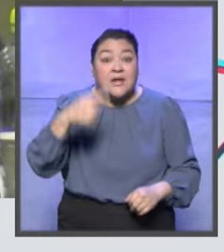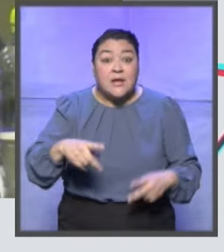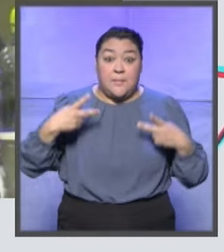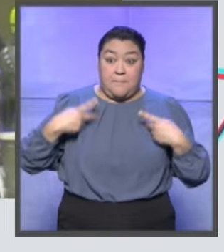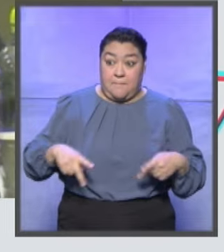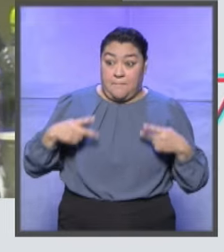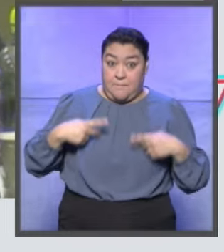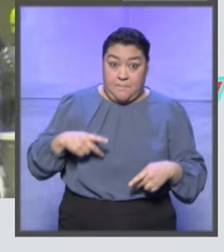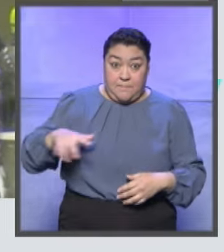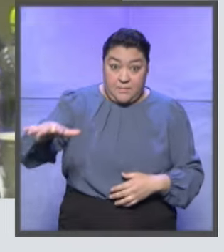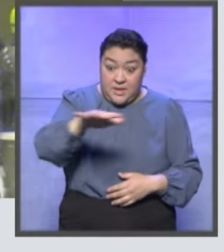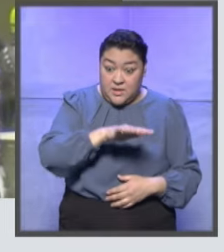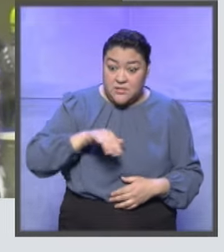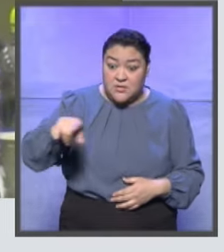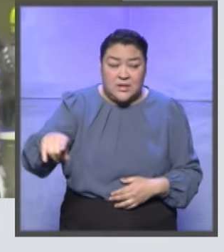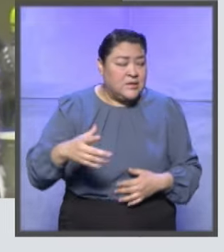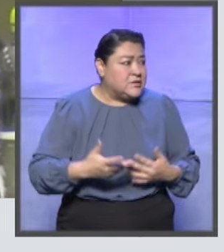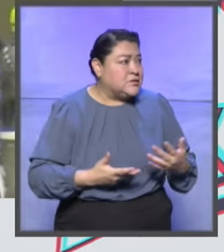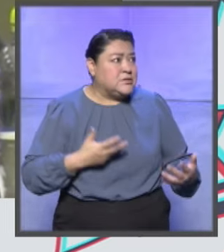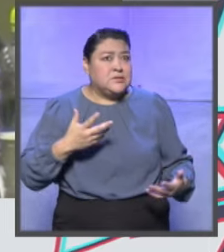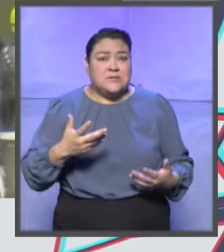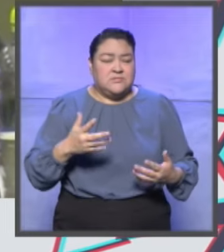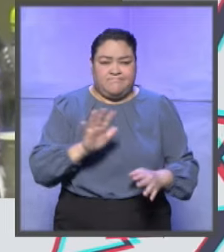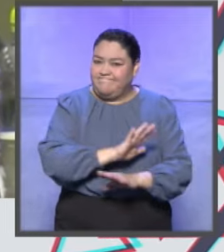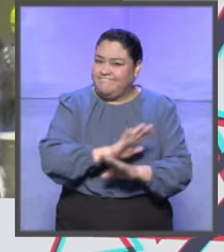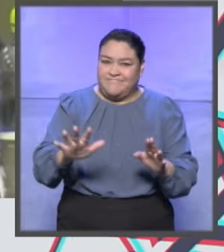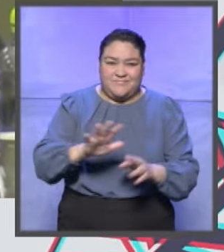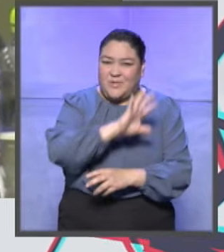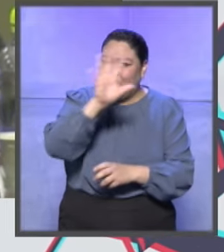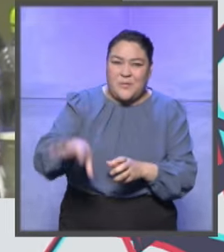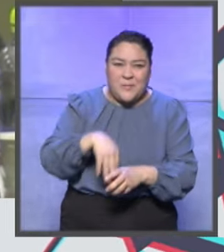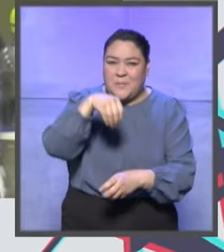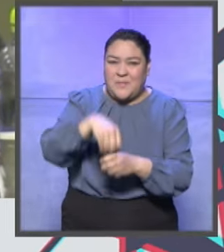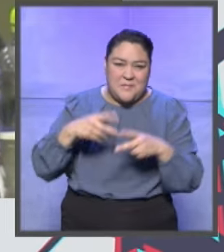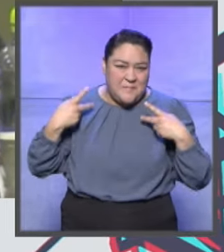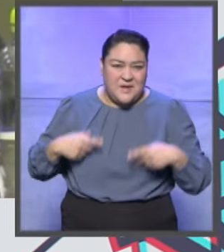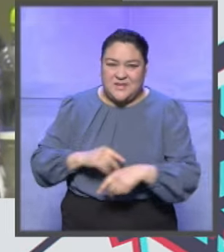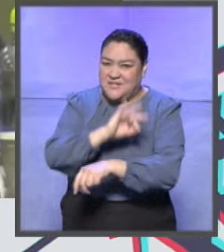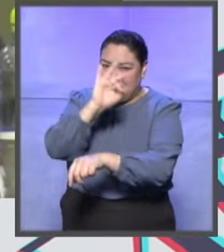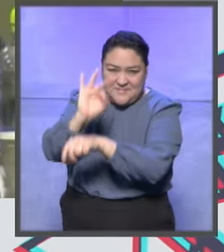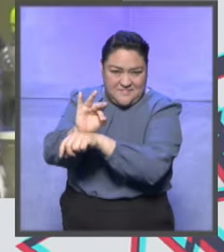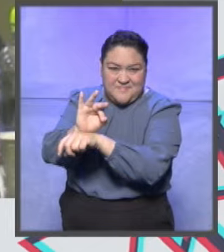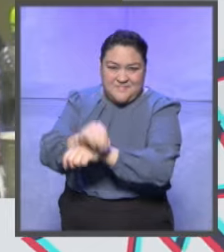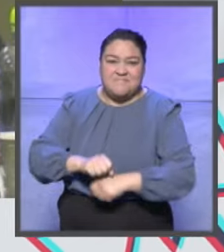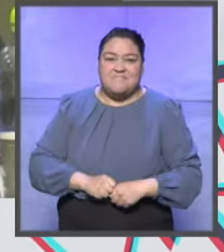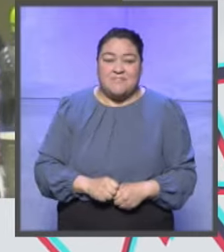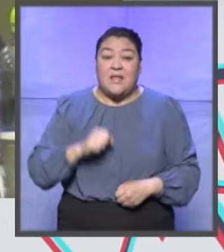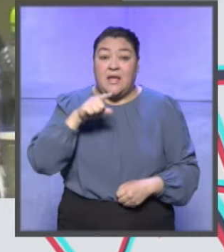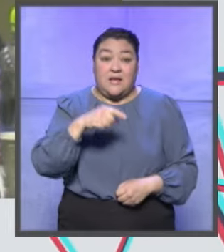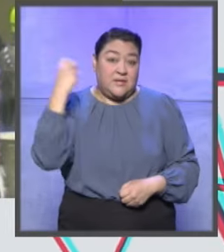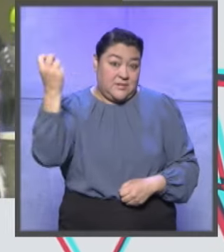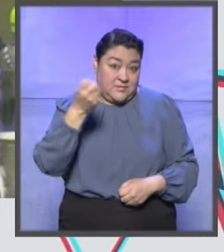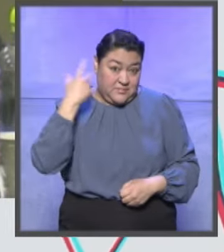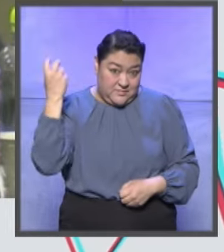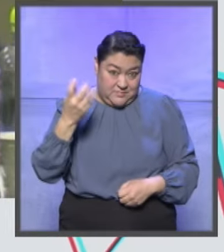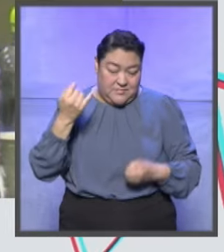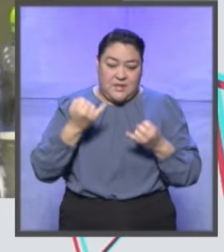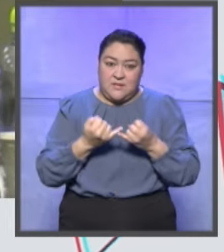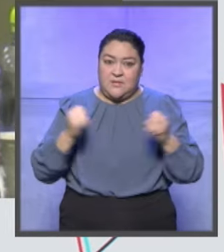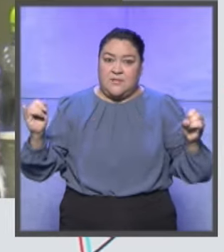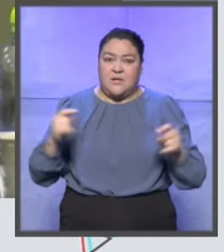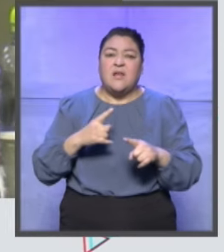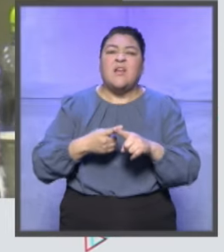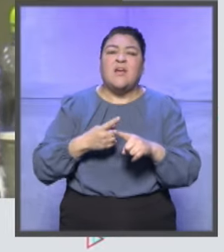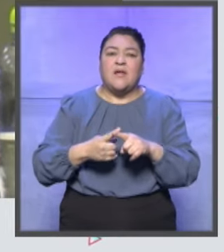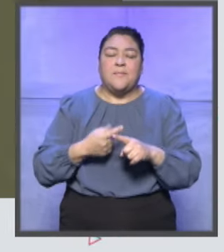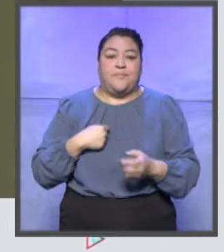de ningún tipo, para que una persona mexicana se quede sin tener quien la defienda en sus derechos político-electorales. En la inauguración